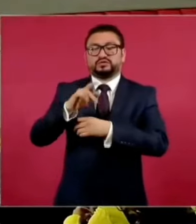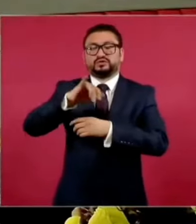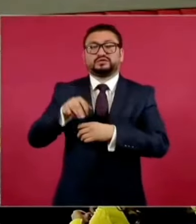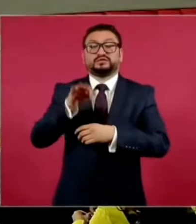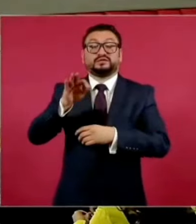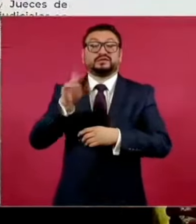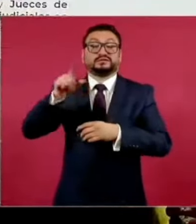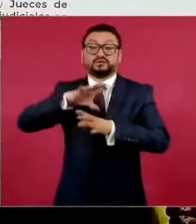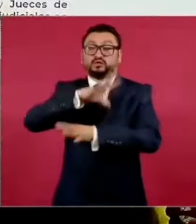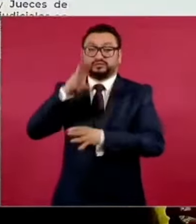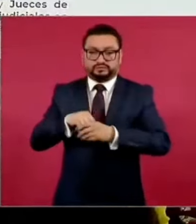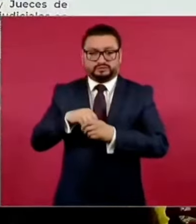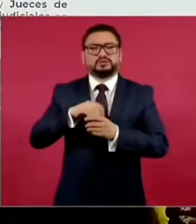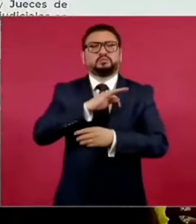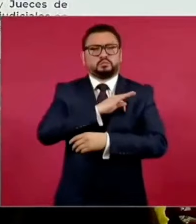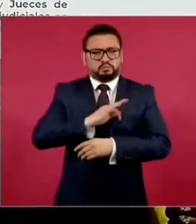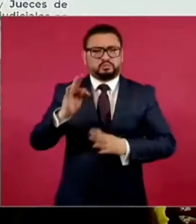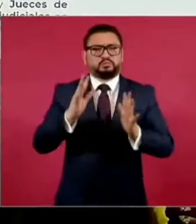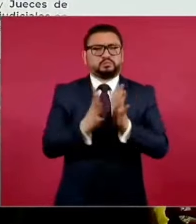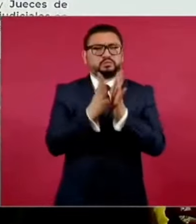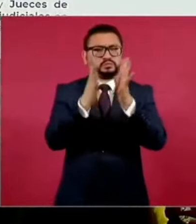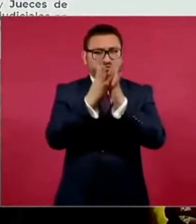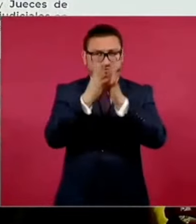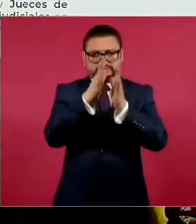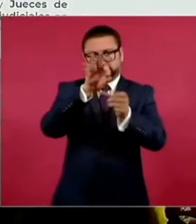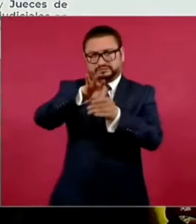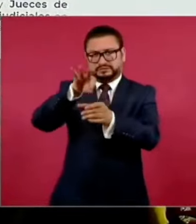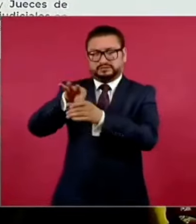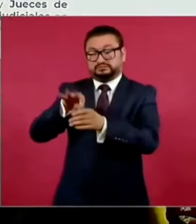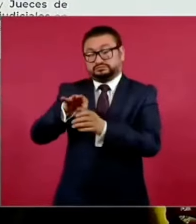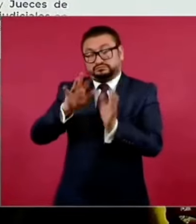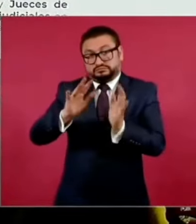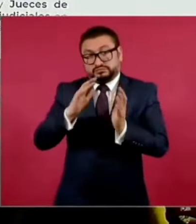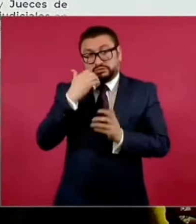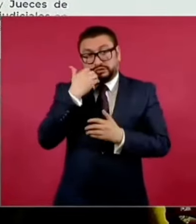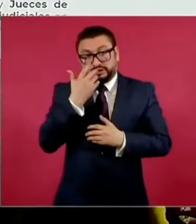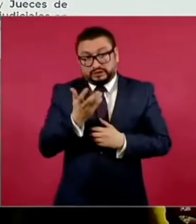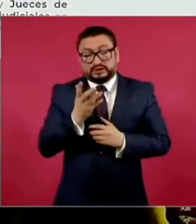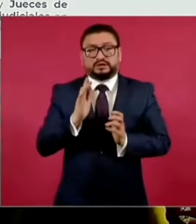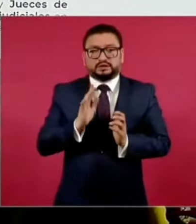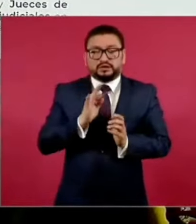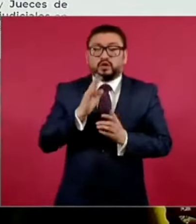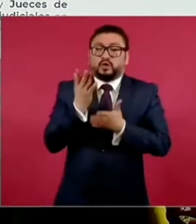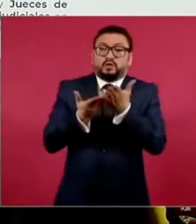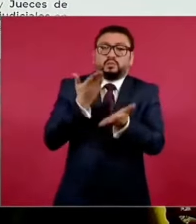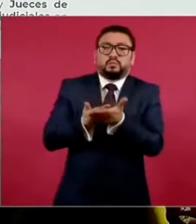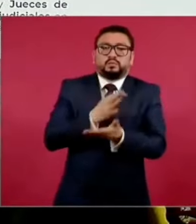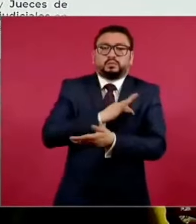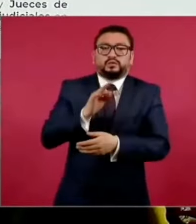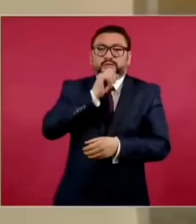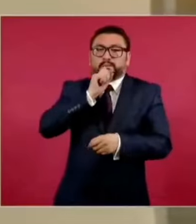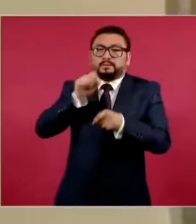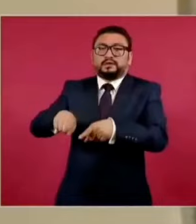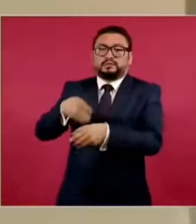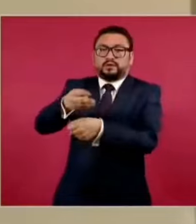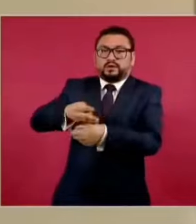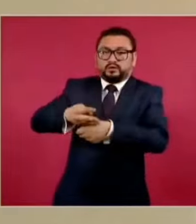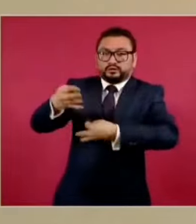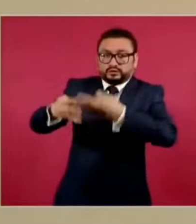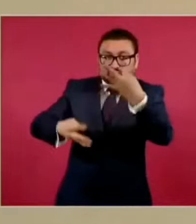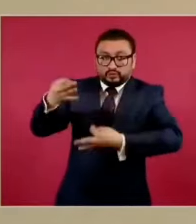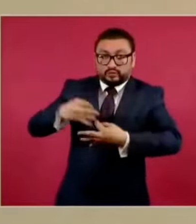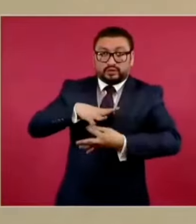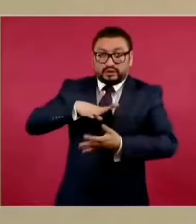y podrán participar en esta elección, por supuesto, si son propuestos, los actuales jueces, los